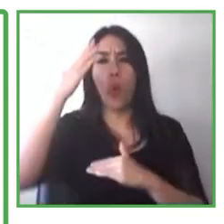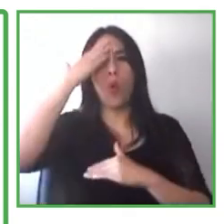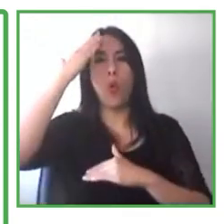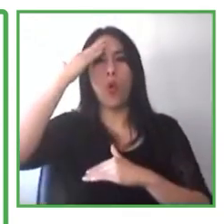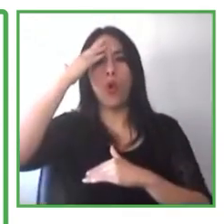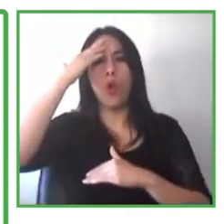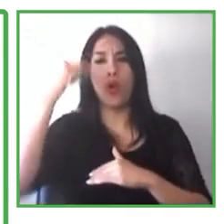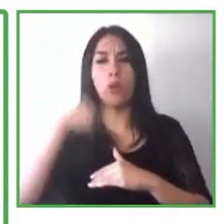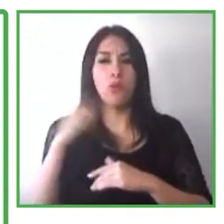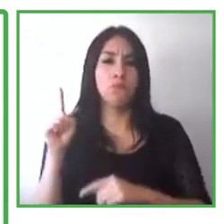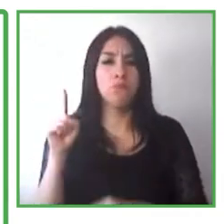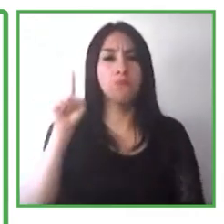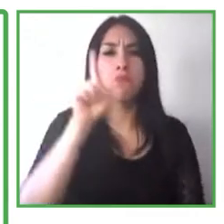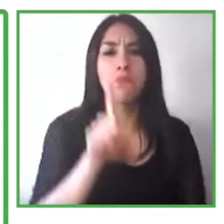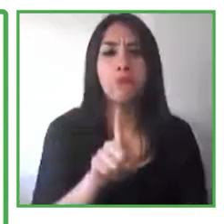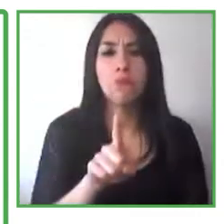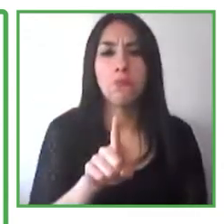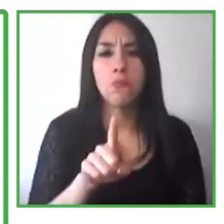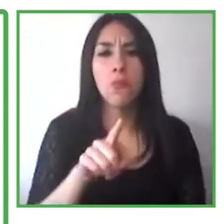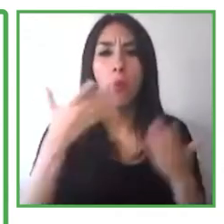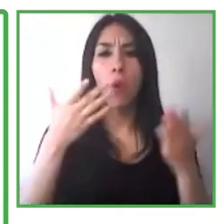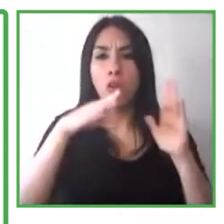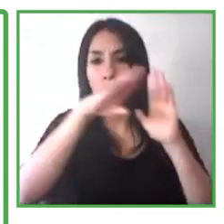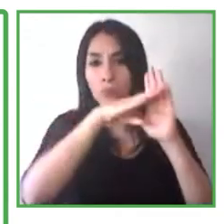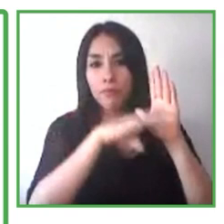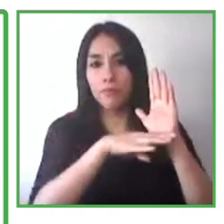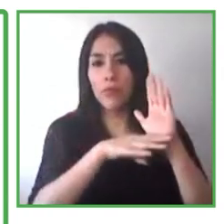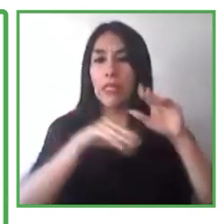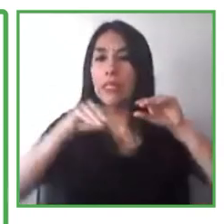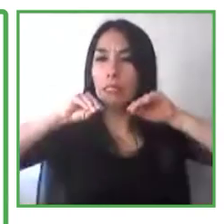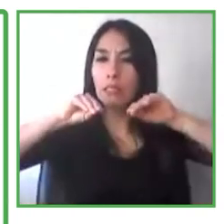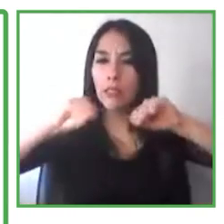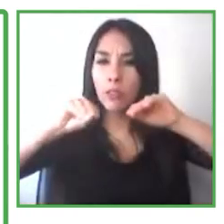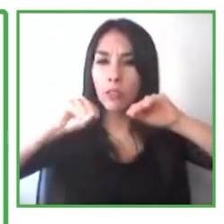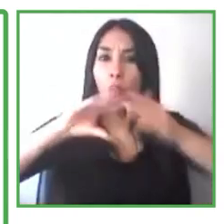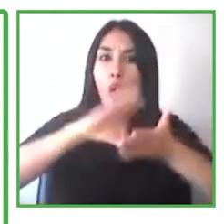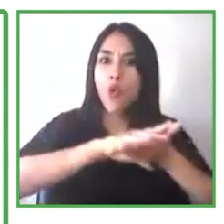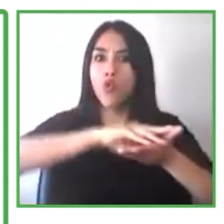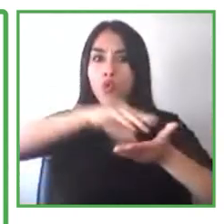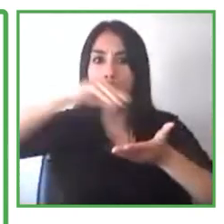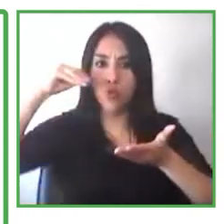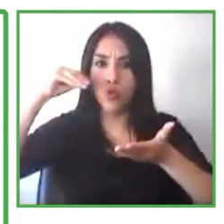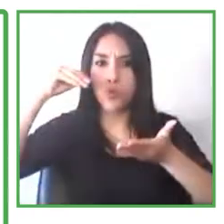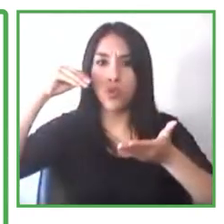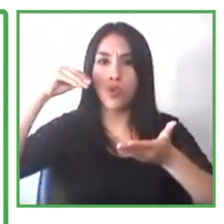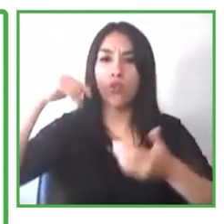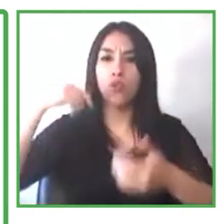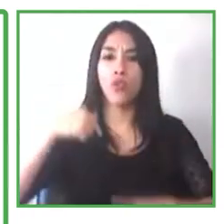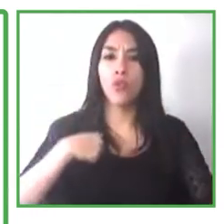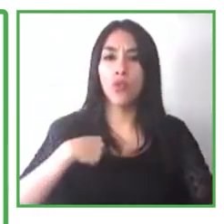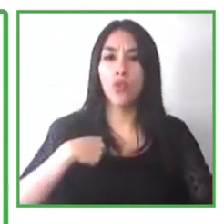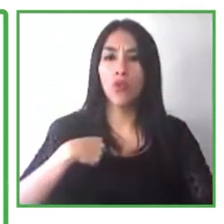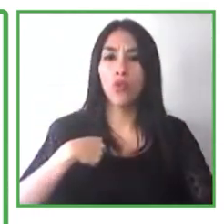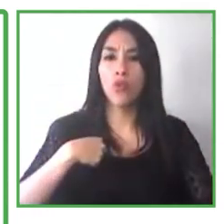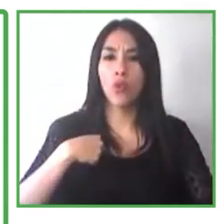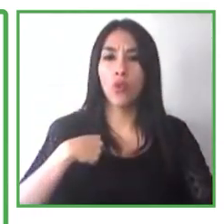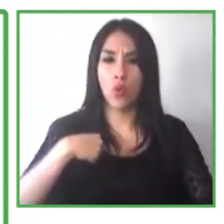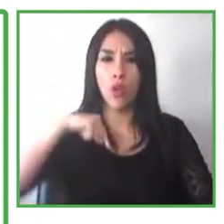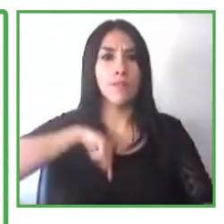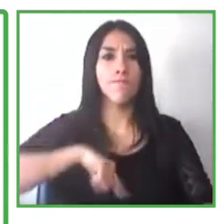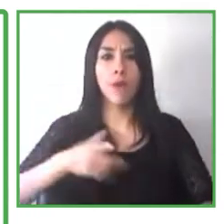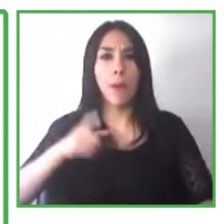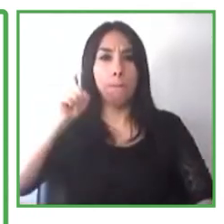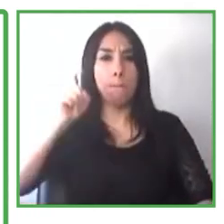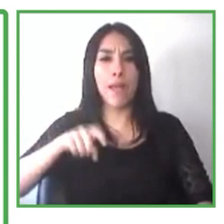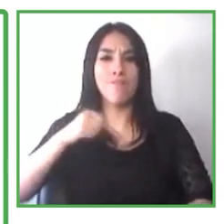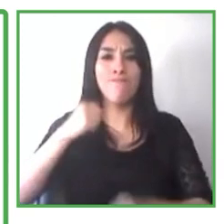que les da las habilidades necesarias para un trabajo. Las capacitaciones que hacemos tienen una certificación global